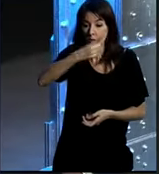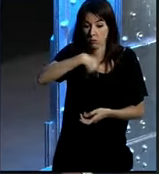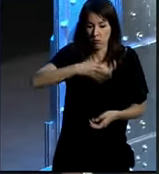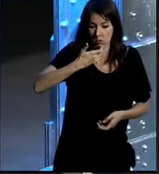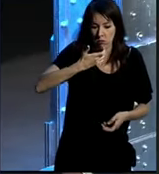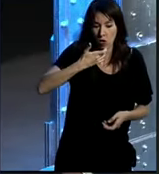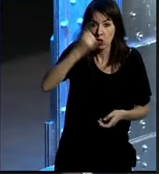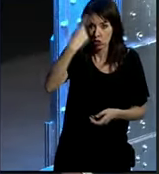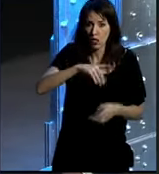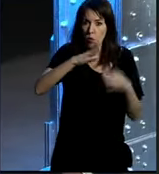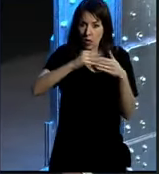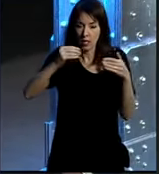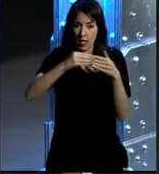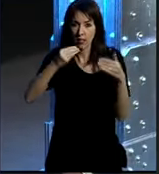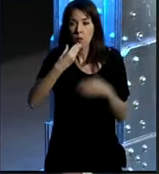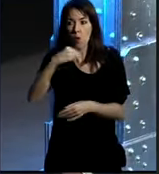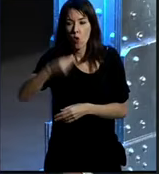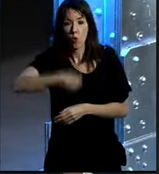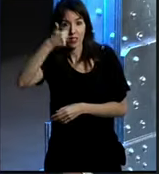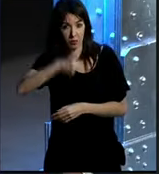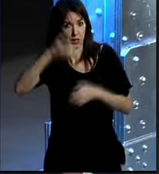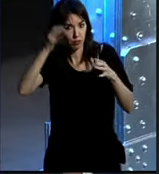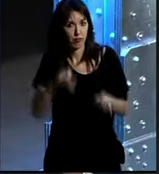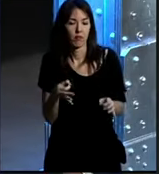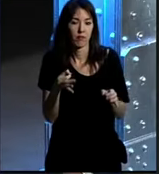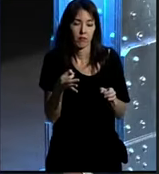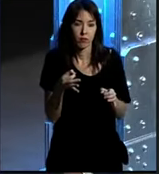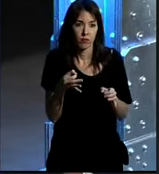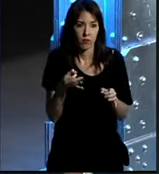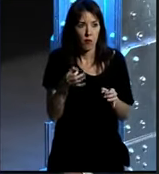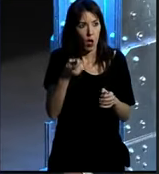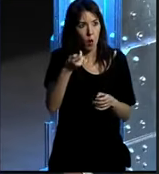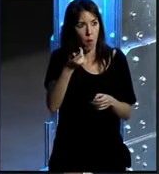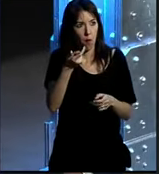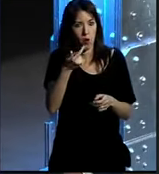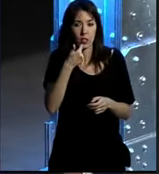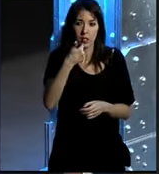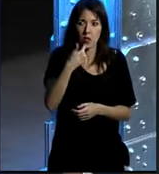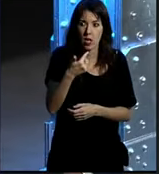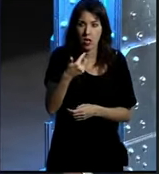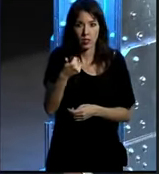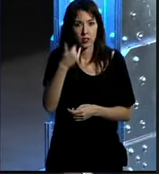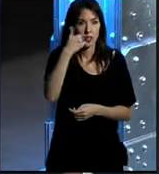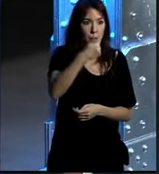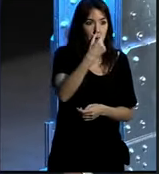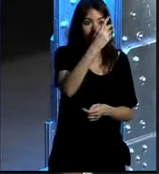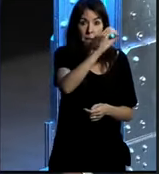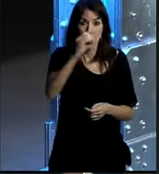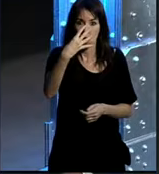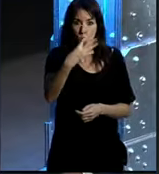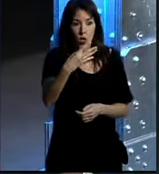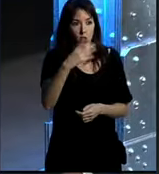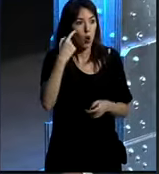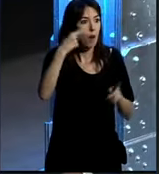nuestro caso yo sé que hay clientes los más jóvenes efectivamente que pocas veces se plantean llamar al 1004 en nuestro caso